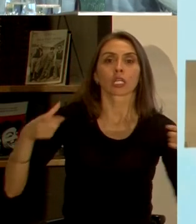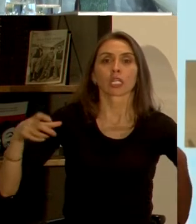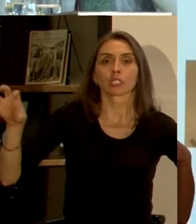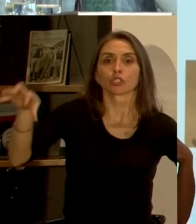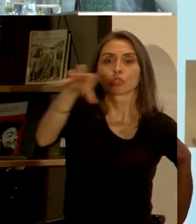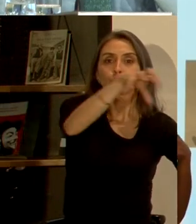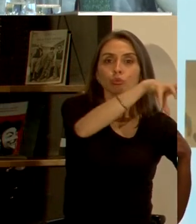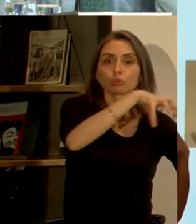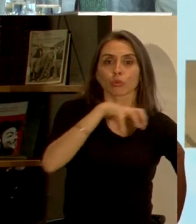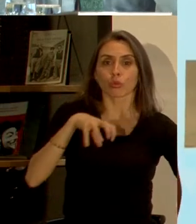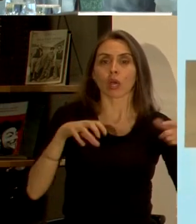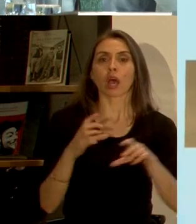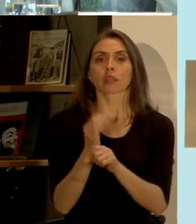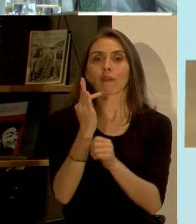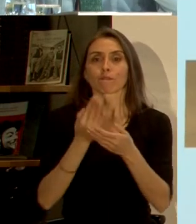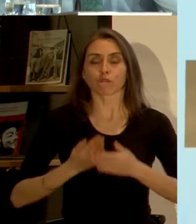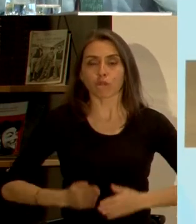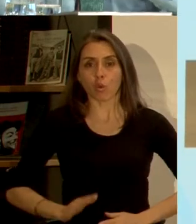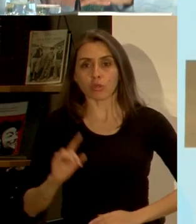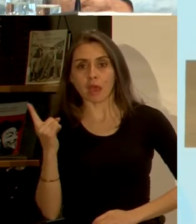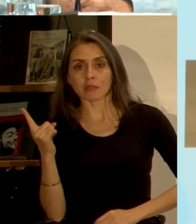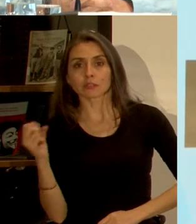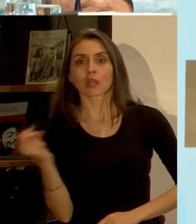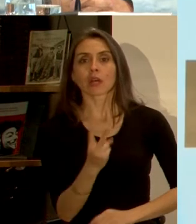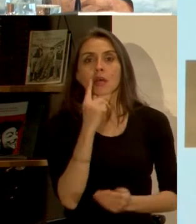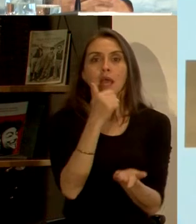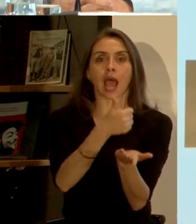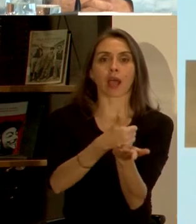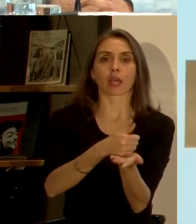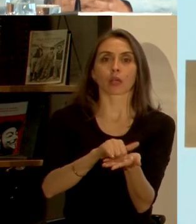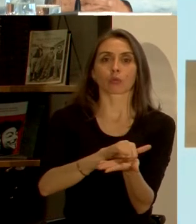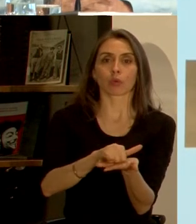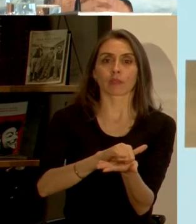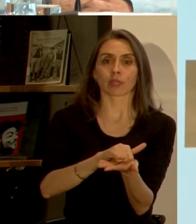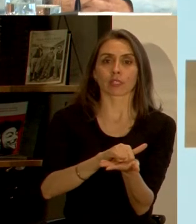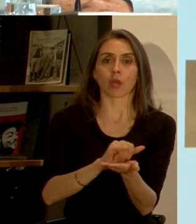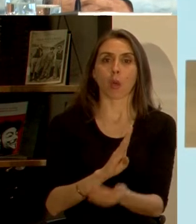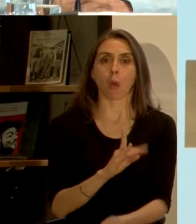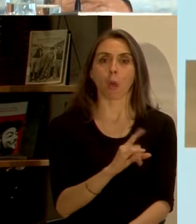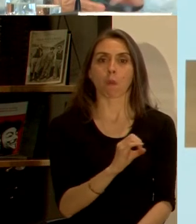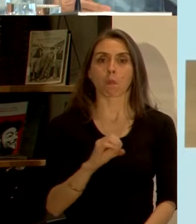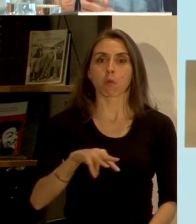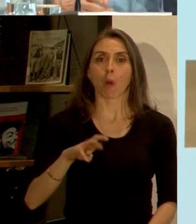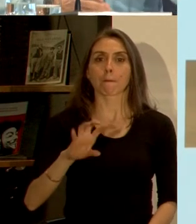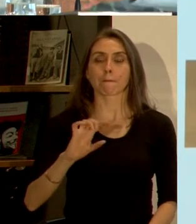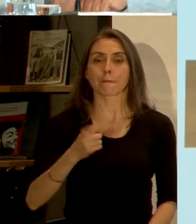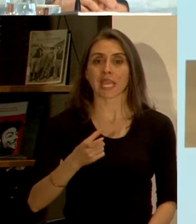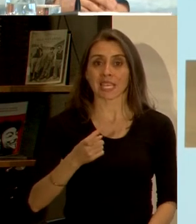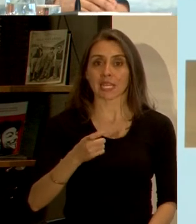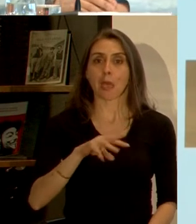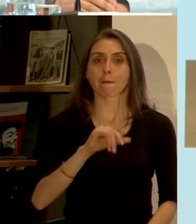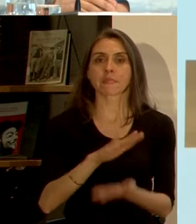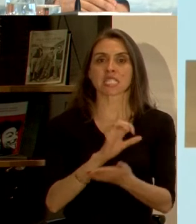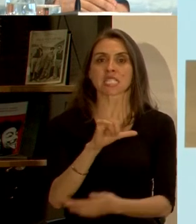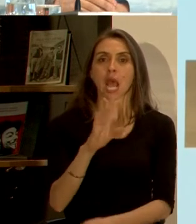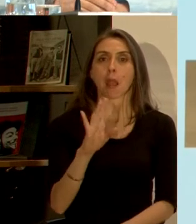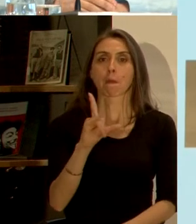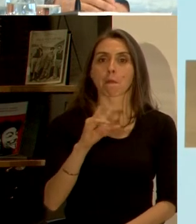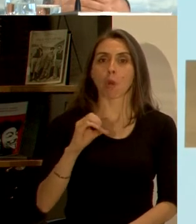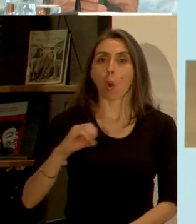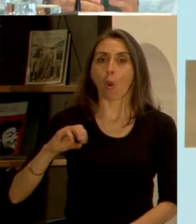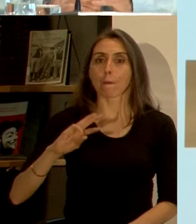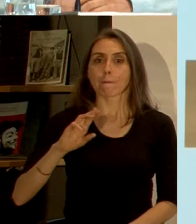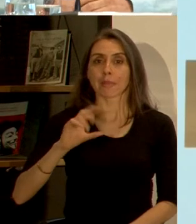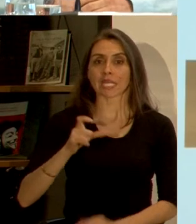consiguió el apoyo de la Fundación Clinton, luego el alcalde de Nueva York, Bloomberg, Michael Bloomberg, decidió apoyar la organización,